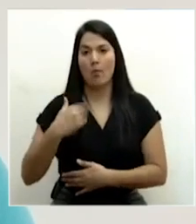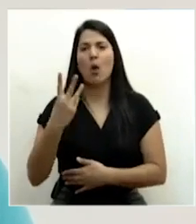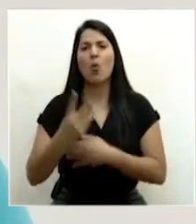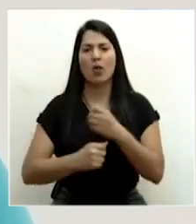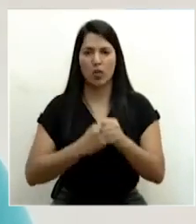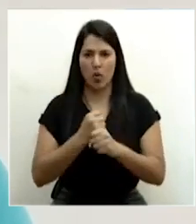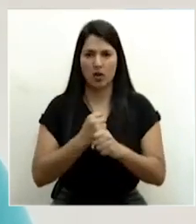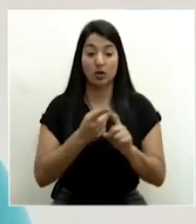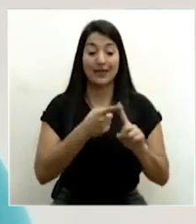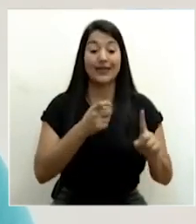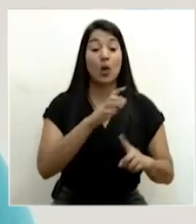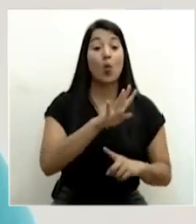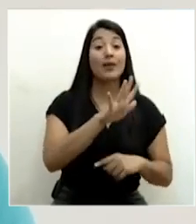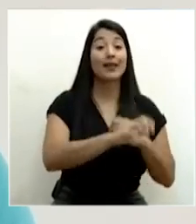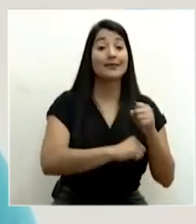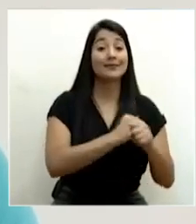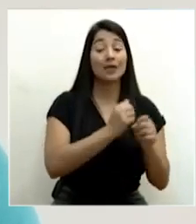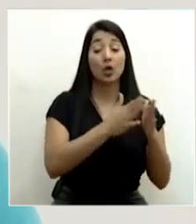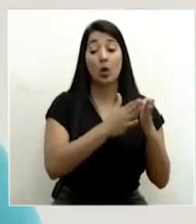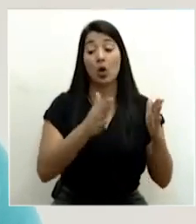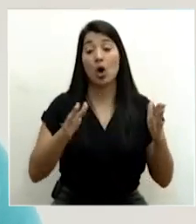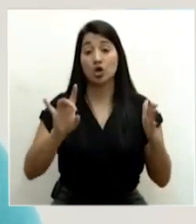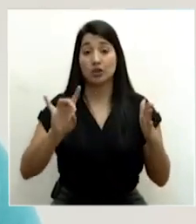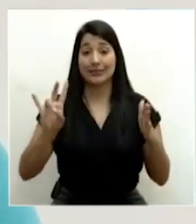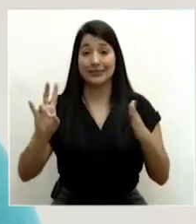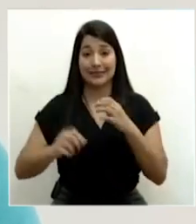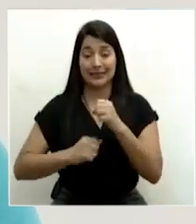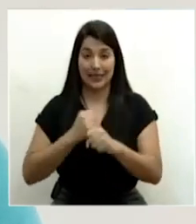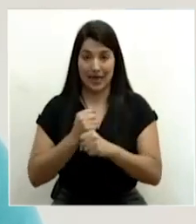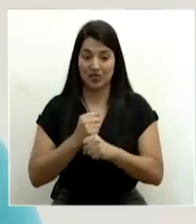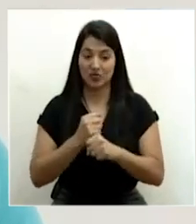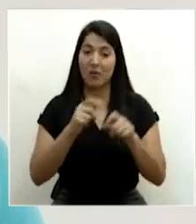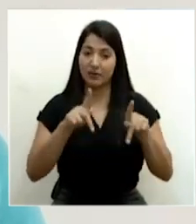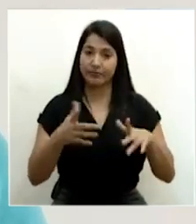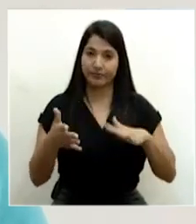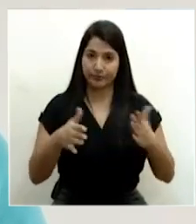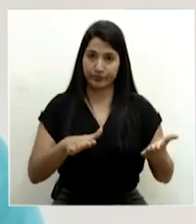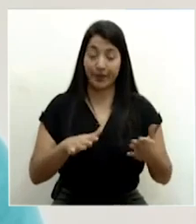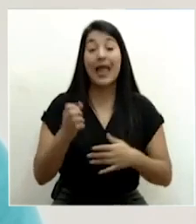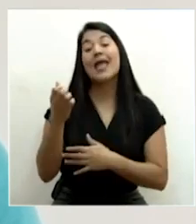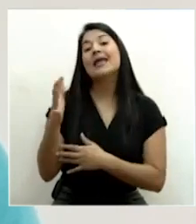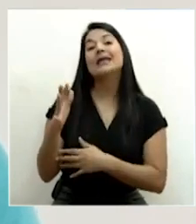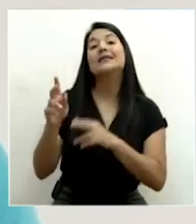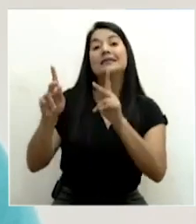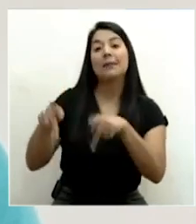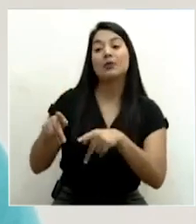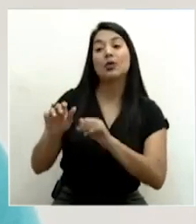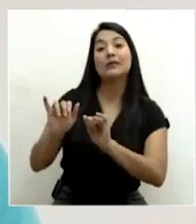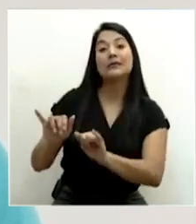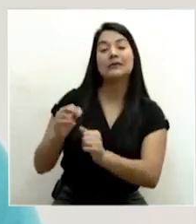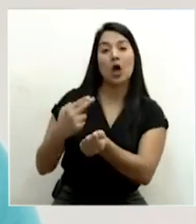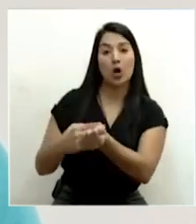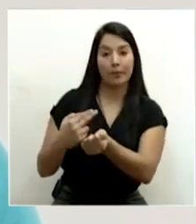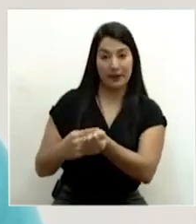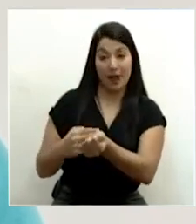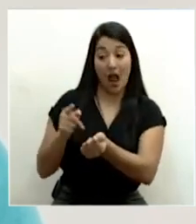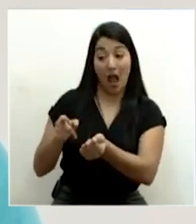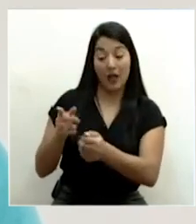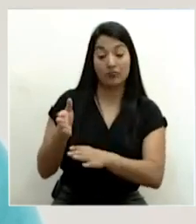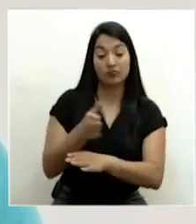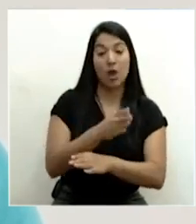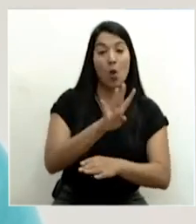en un rango de edad que va desde los 45 hasta los 87 años. 15 personas se encuentran hospitalizadas,